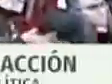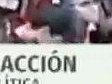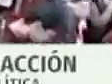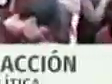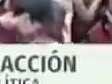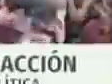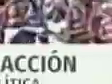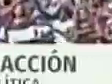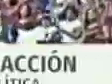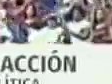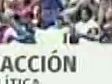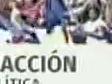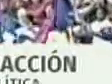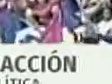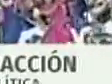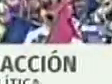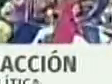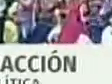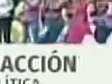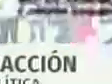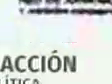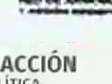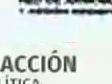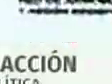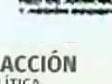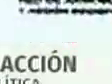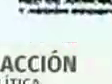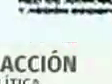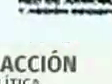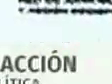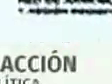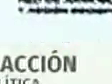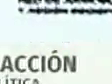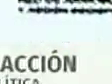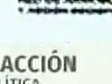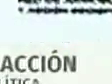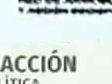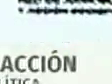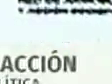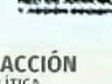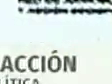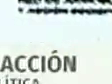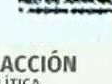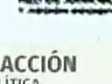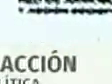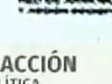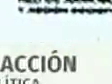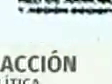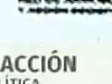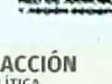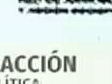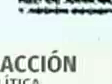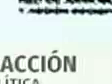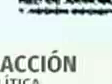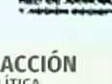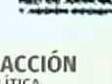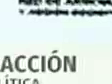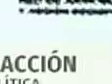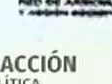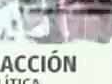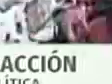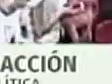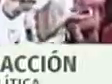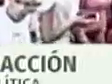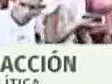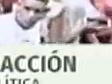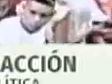que además apunta a establecer nuevos y permanentes mecanismos de integración entre